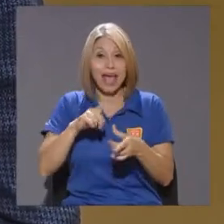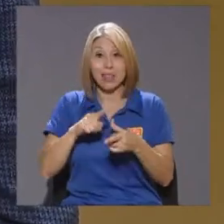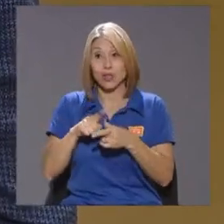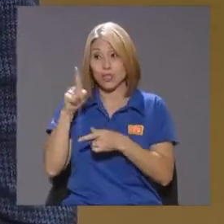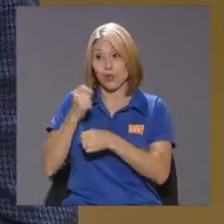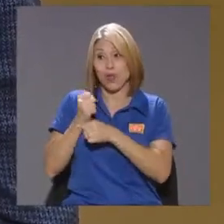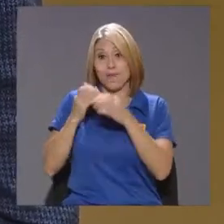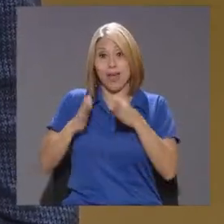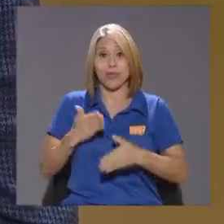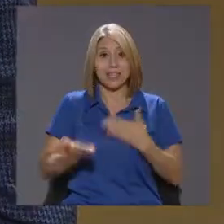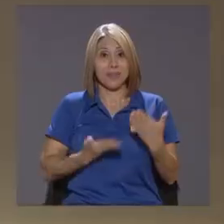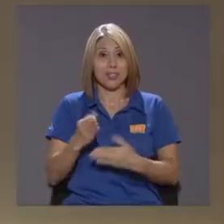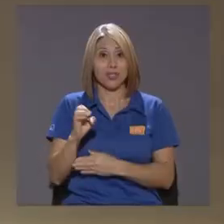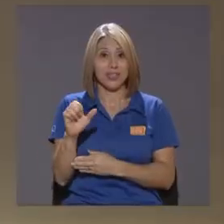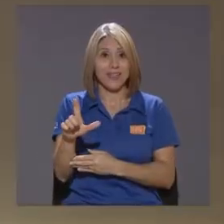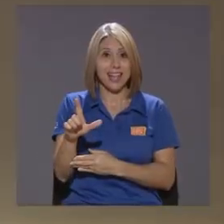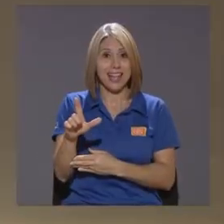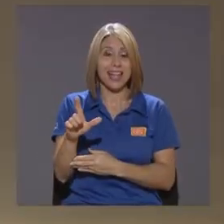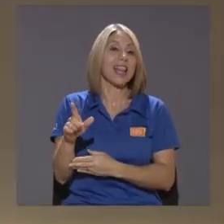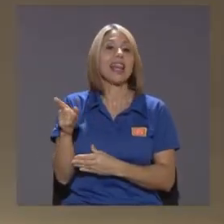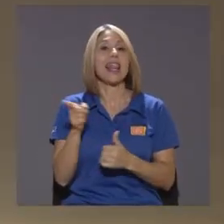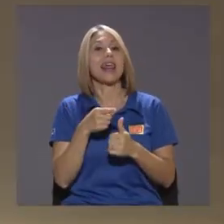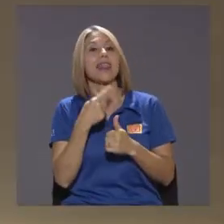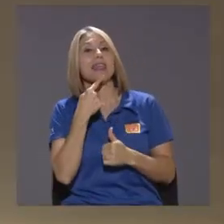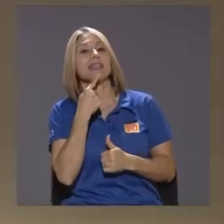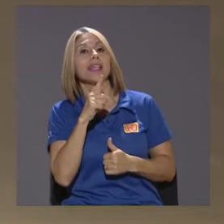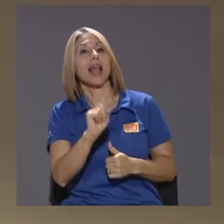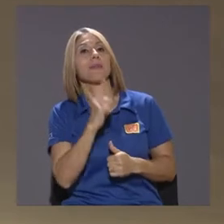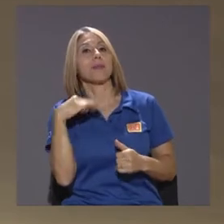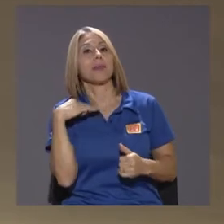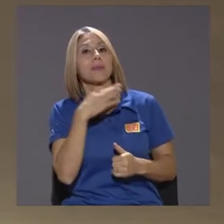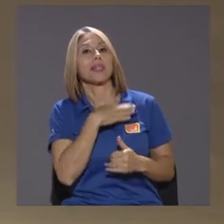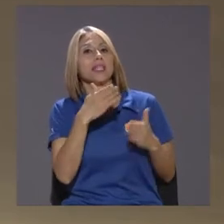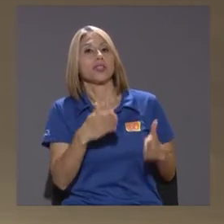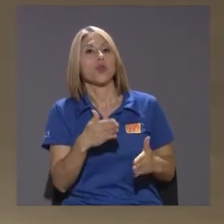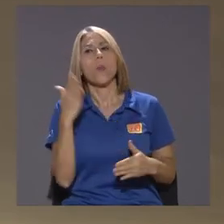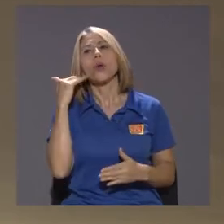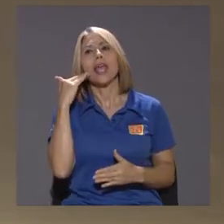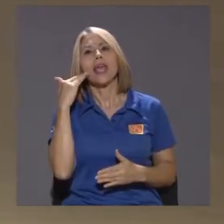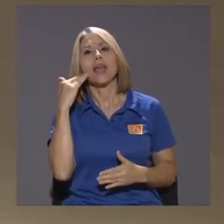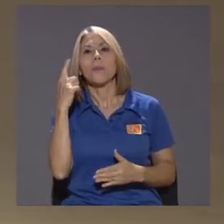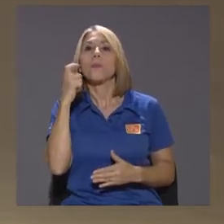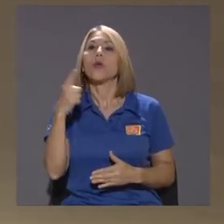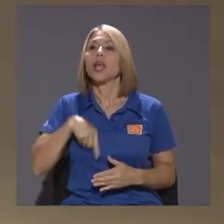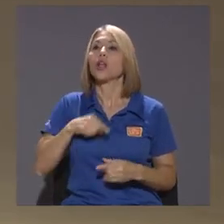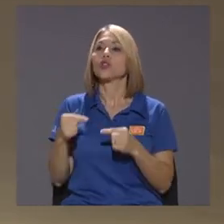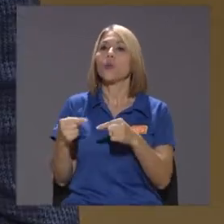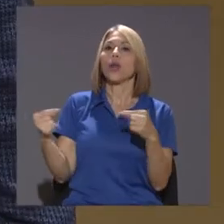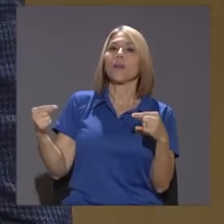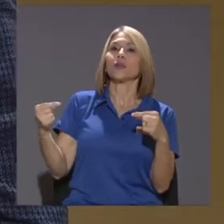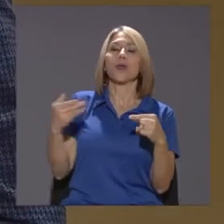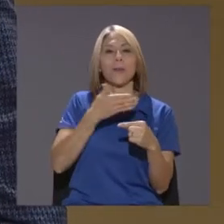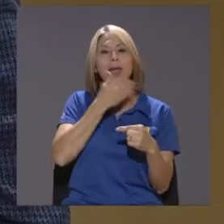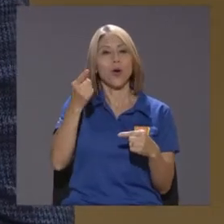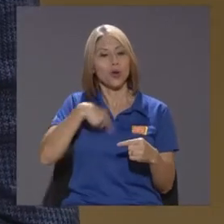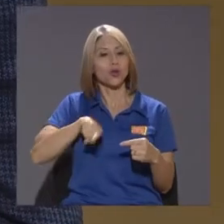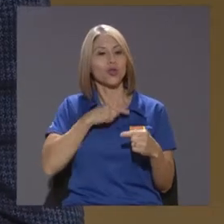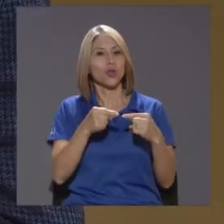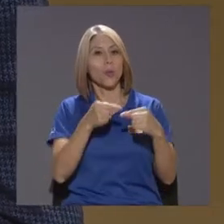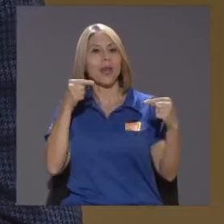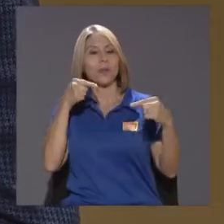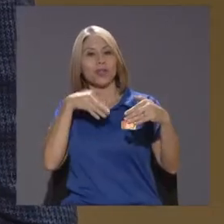Que había estado durante todo el proceso Le dice al primer ministro ¿Por qué nos oponemos? Y es mejor oponerse desde adentro Que oponerse desde afuera